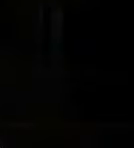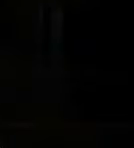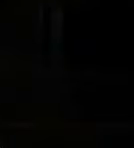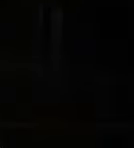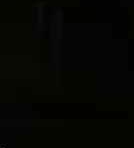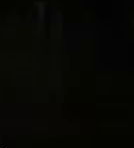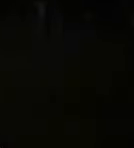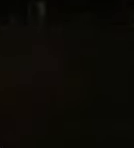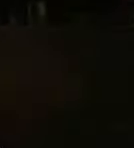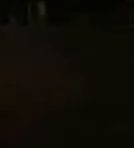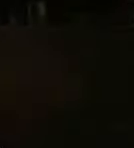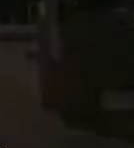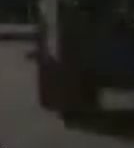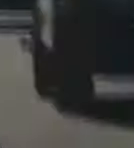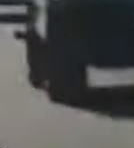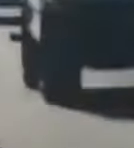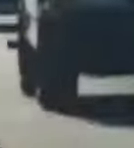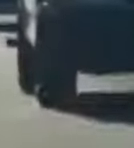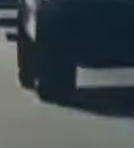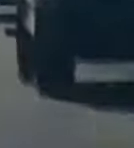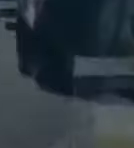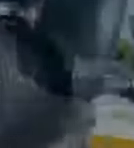país y para cada uno de nosotros.